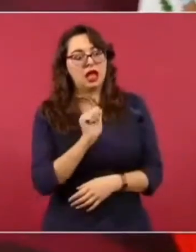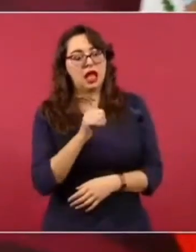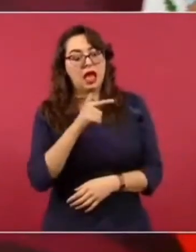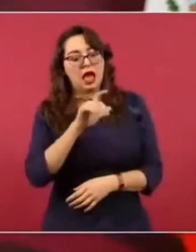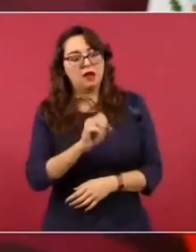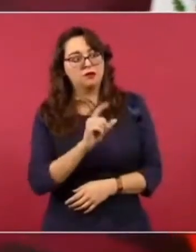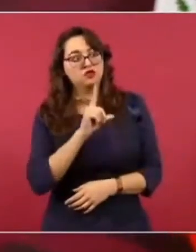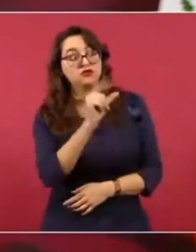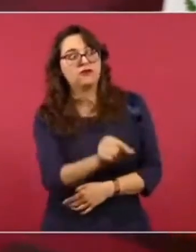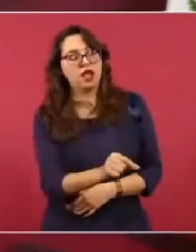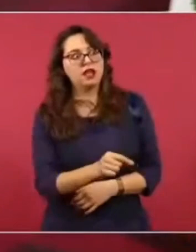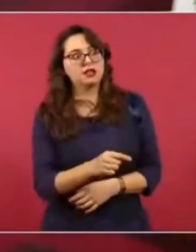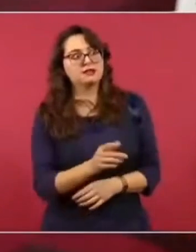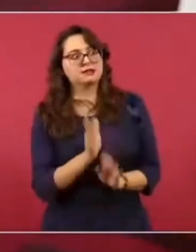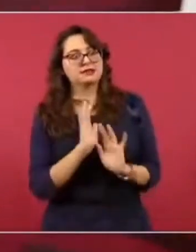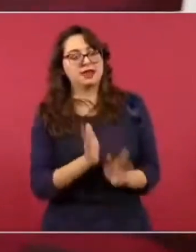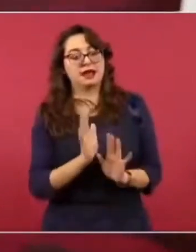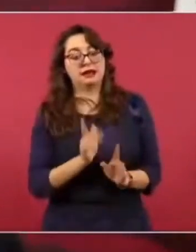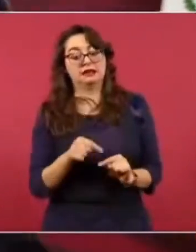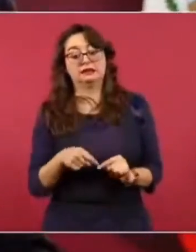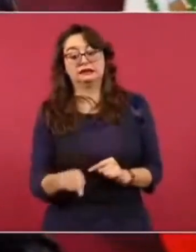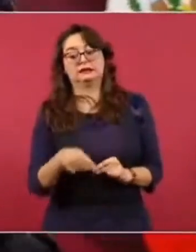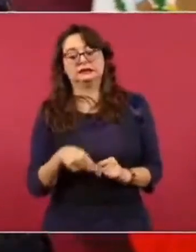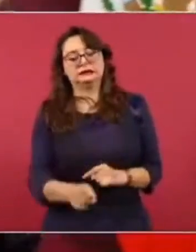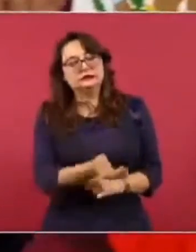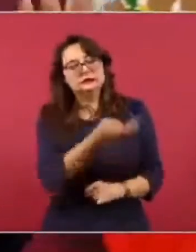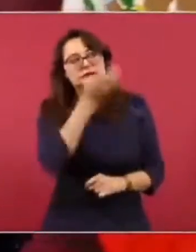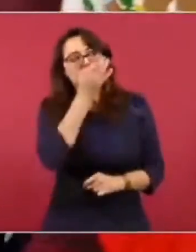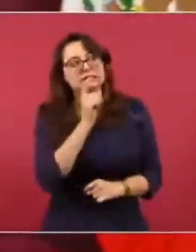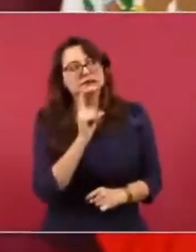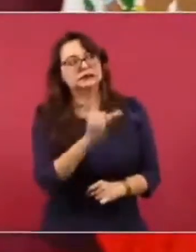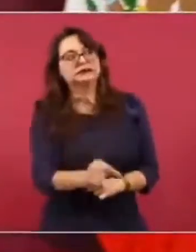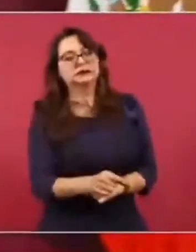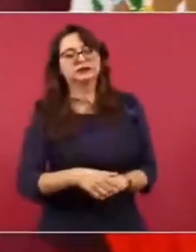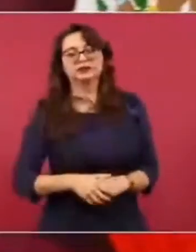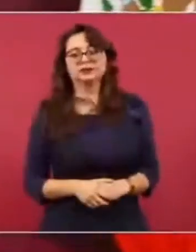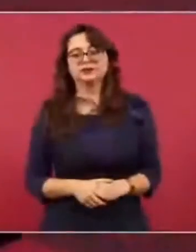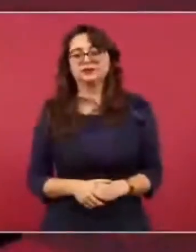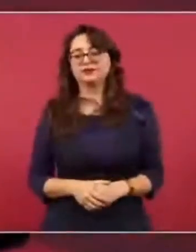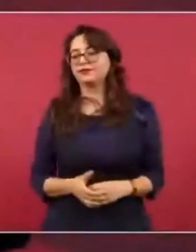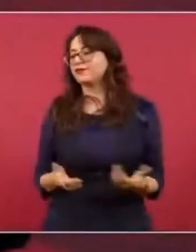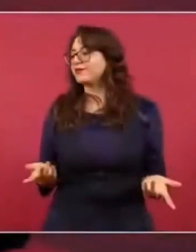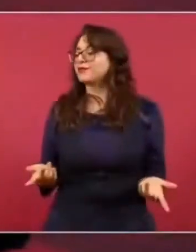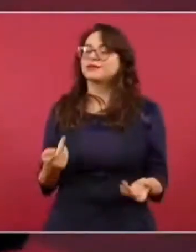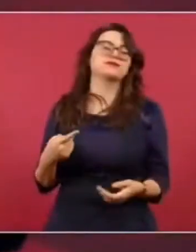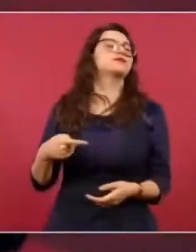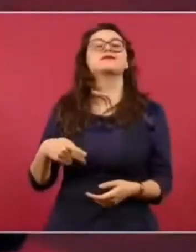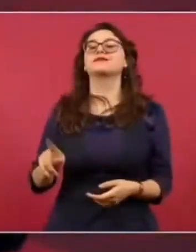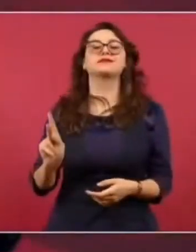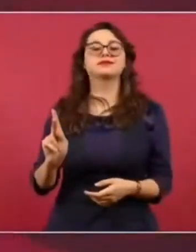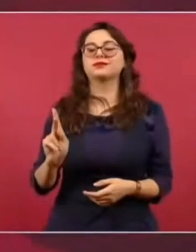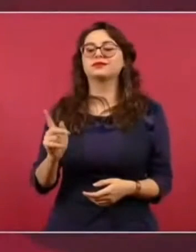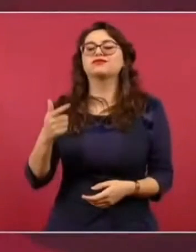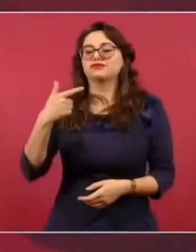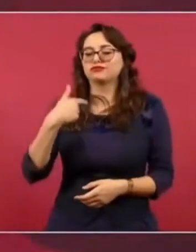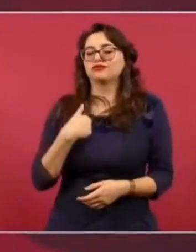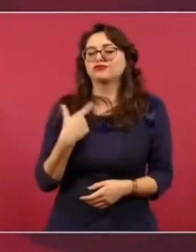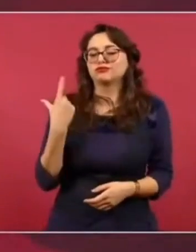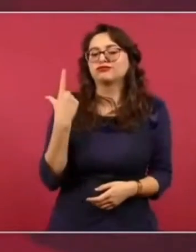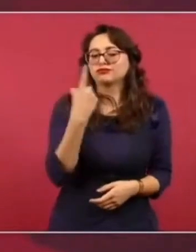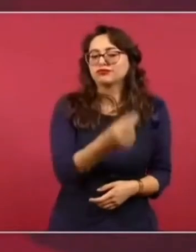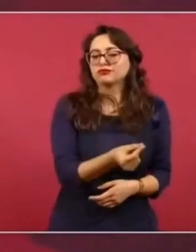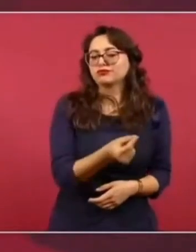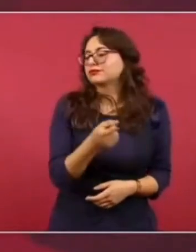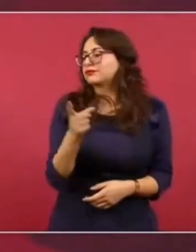Son de los que están esperando que yo me vaya. Pero no van a lograr nada con eso. La otra